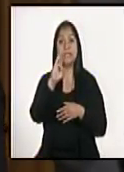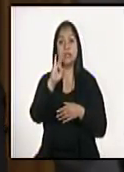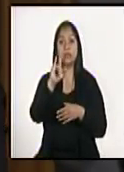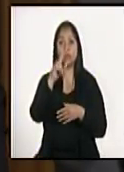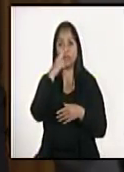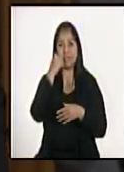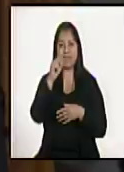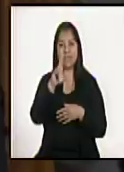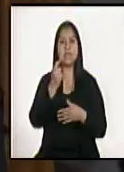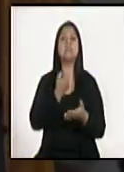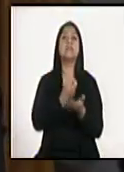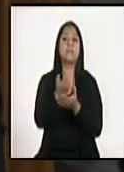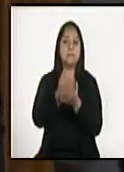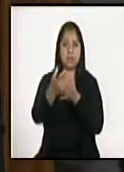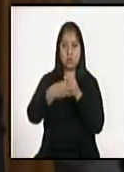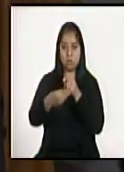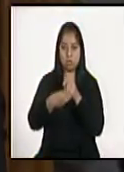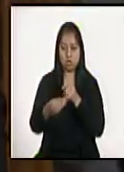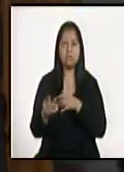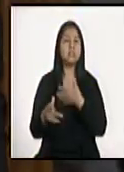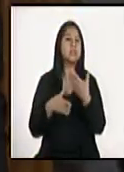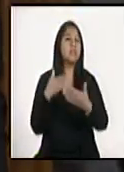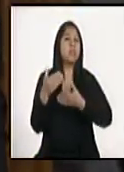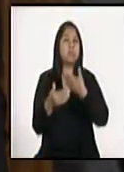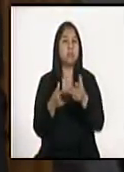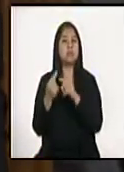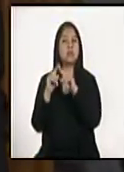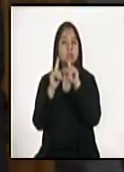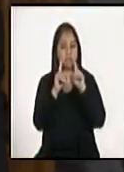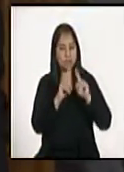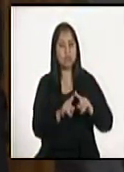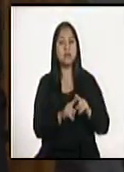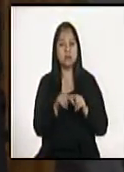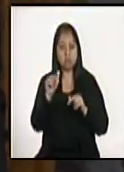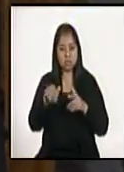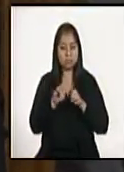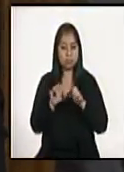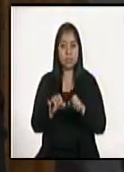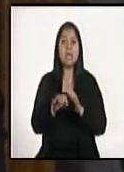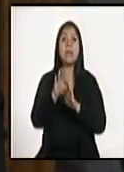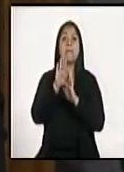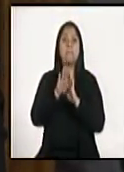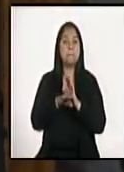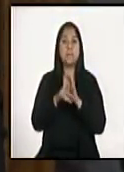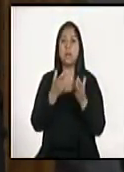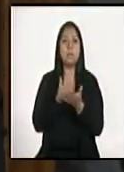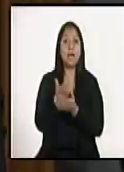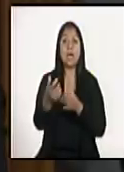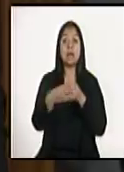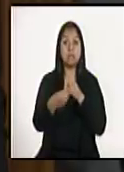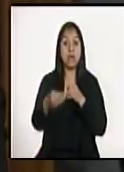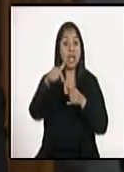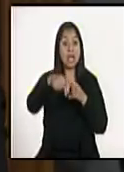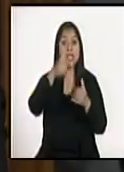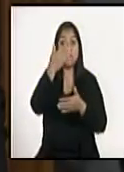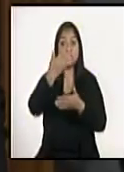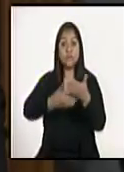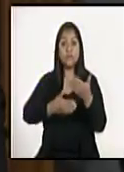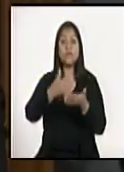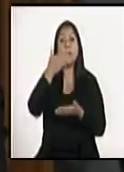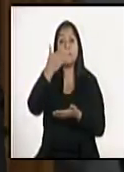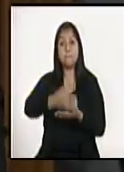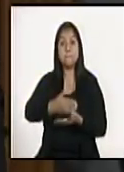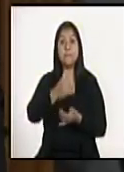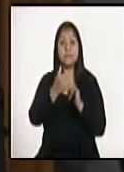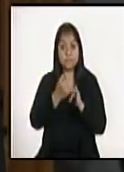tributaria, de algunos esfuerzos que se han venido haciendo en temas de diferir pago de impuestos que no sean a fin de mes, así como también